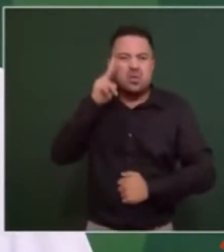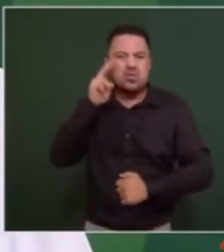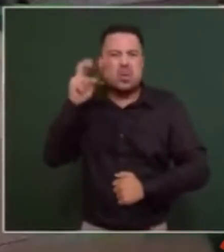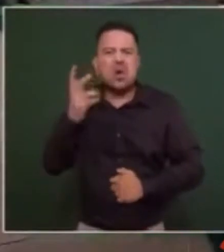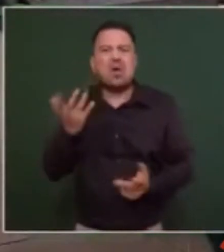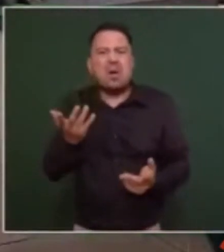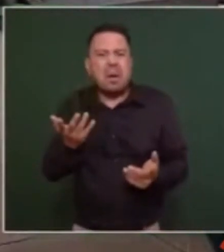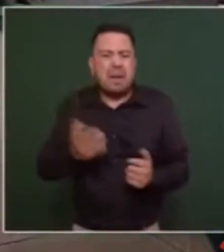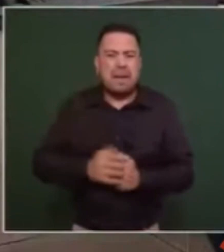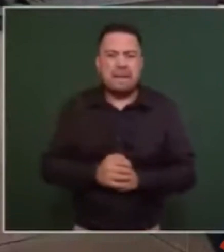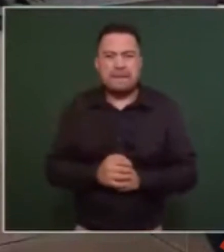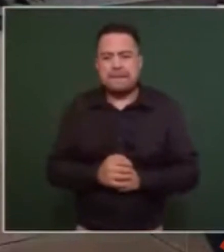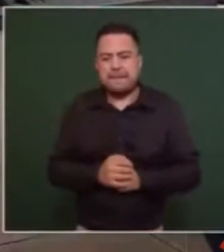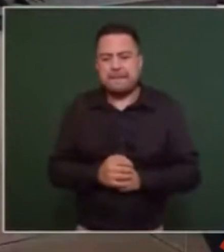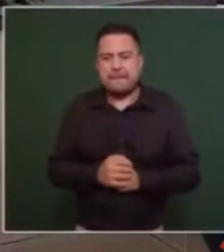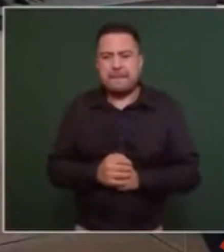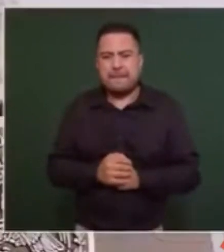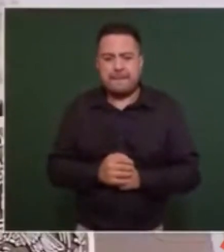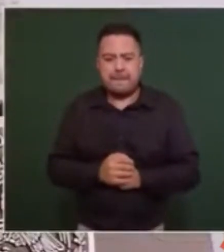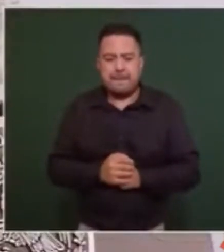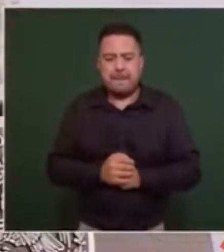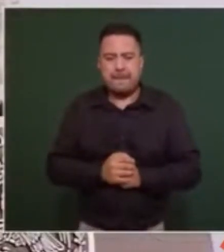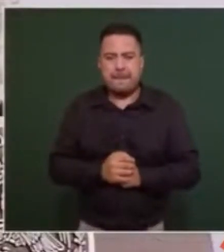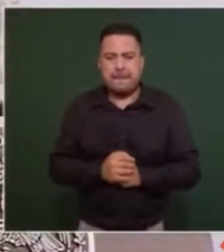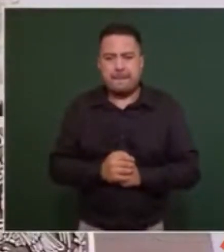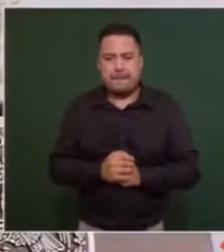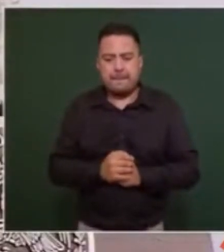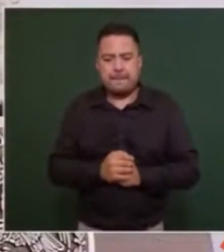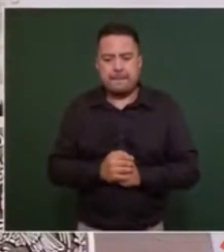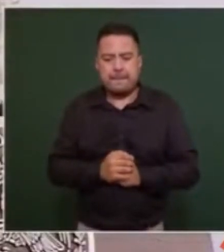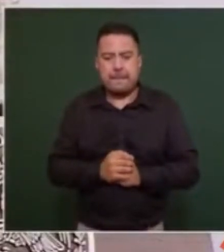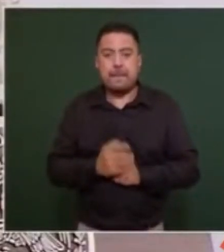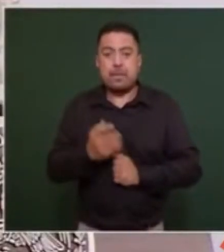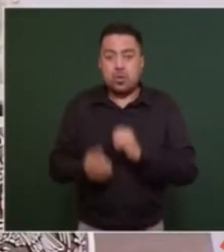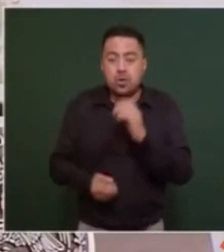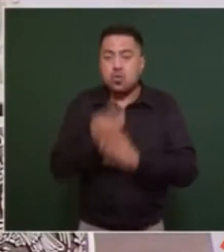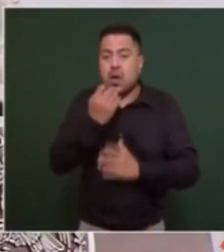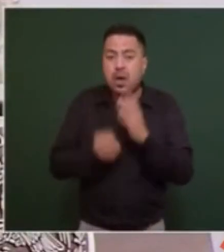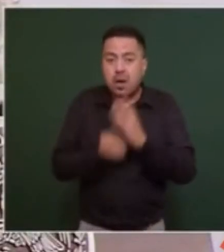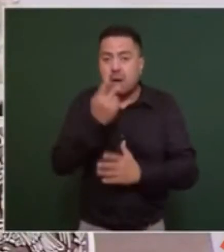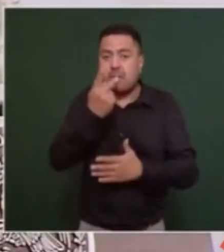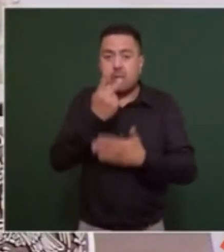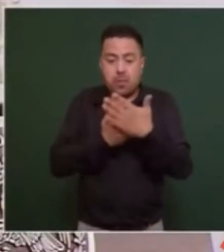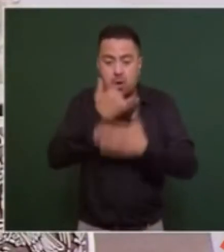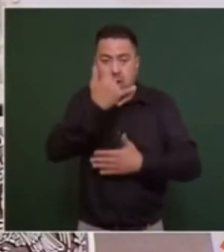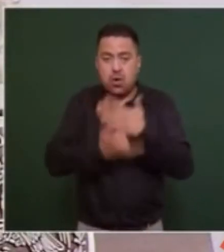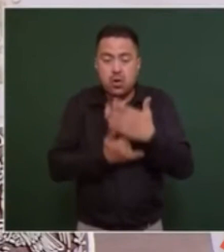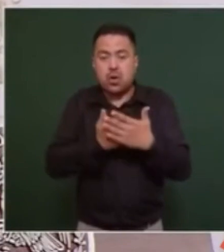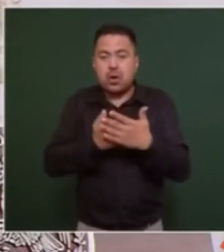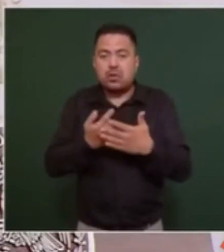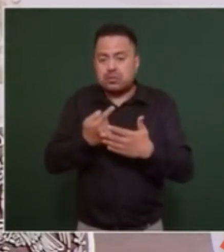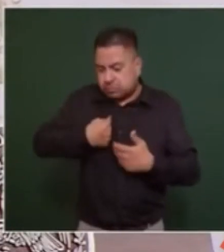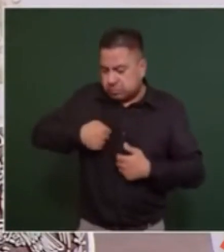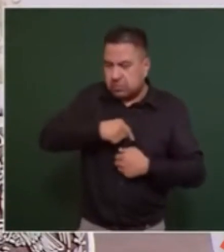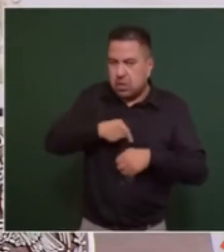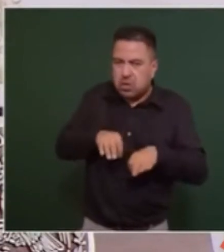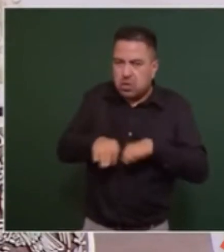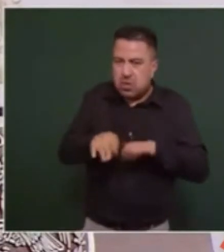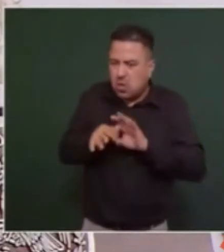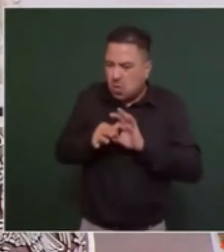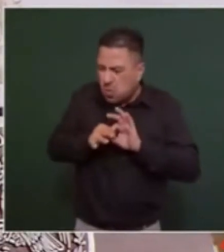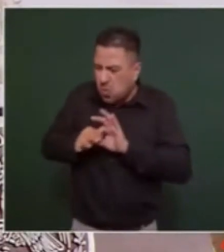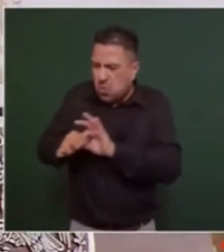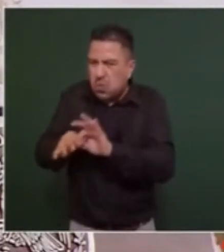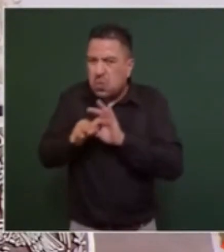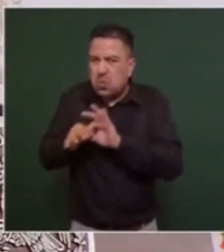y ambición. Hay nuevos proyectos. Los estamos trabajando unidos con